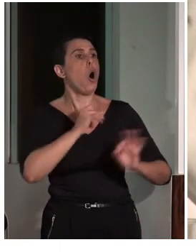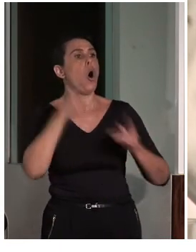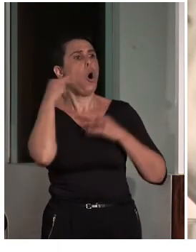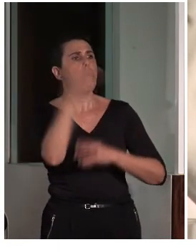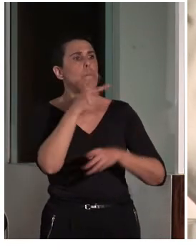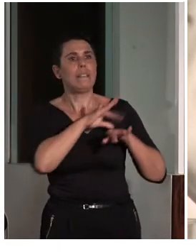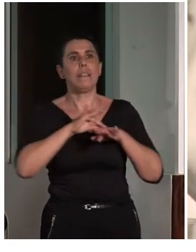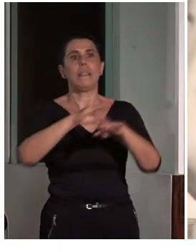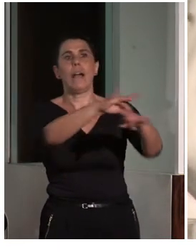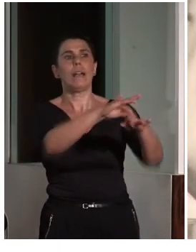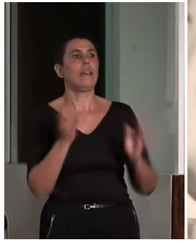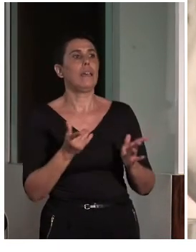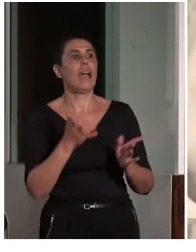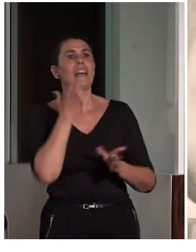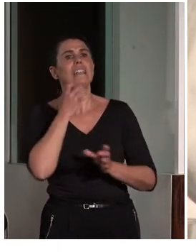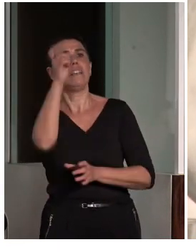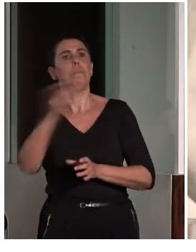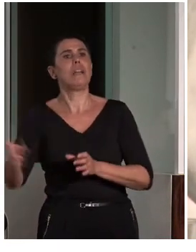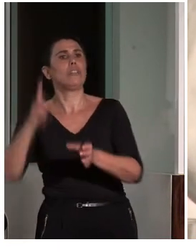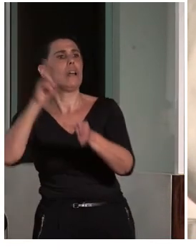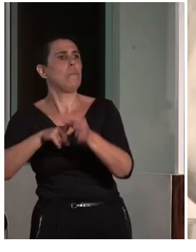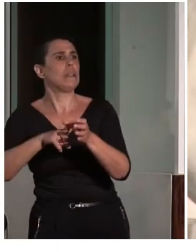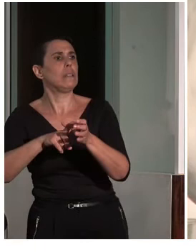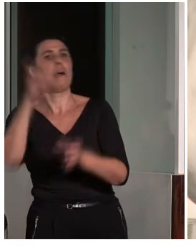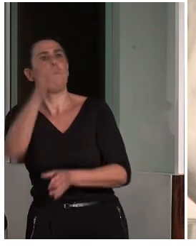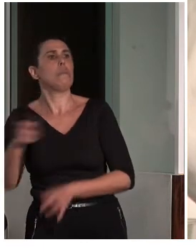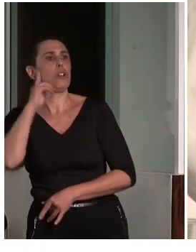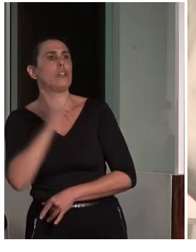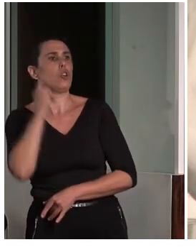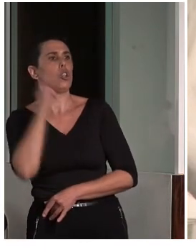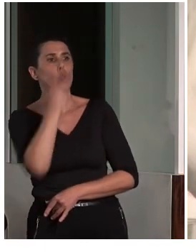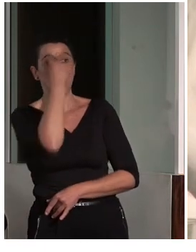sordas, con discapacidad auditiva, sordociegas, con lo cual sí que existe una normativa